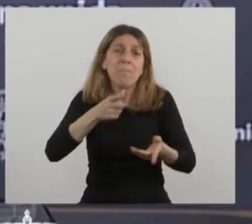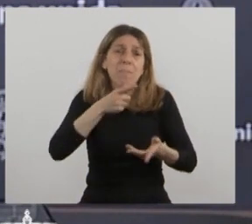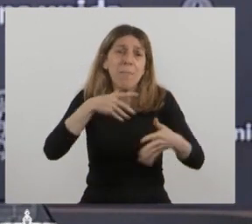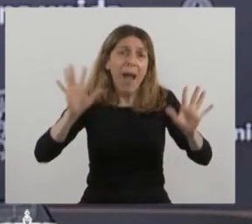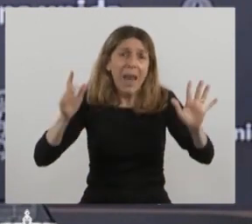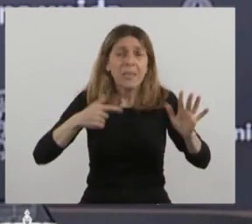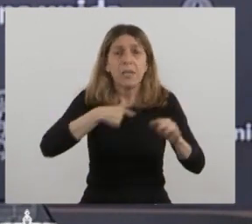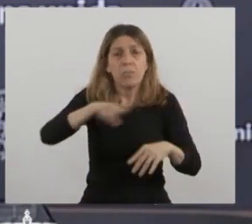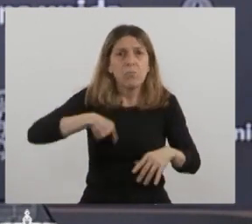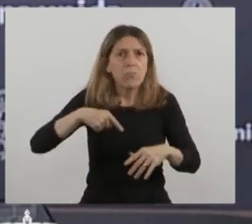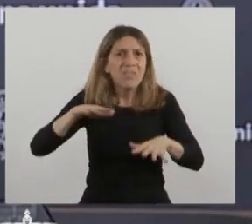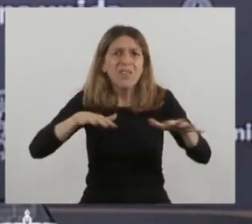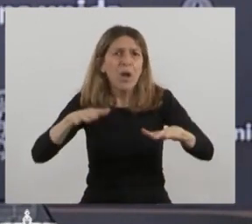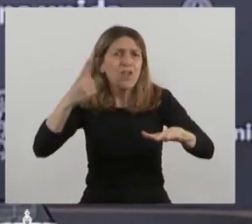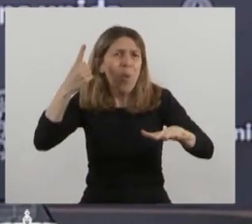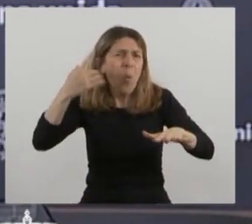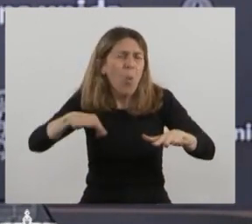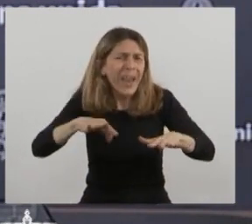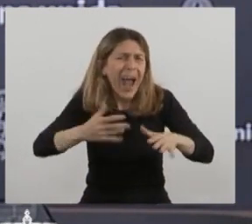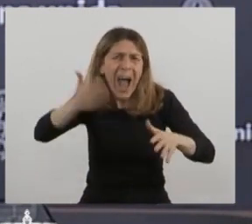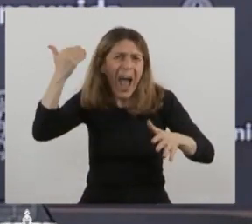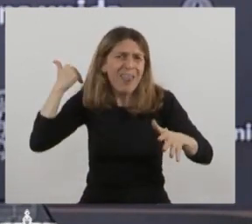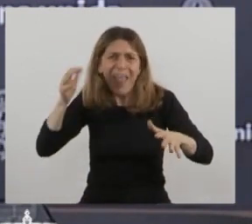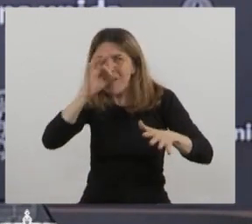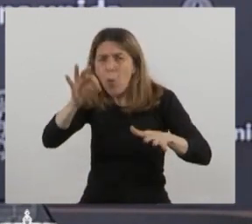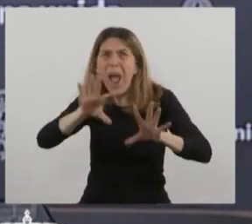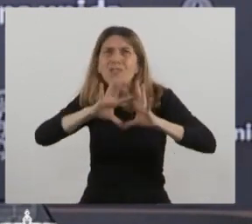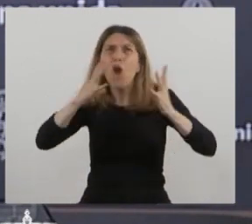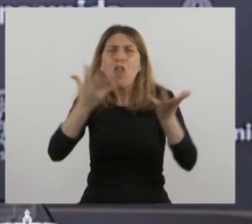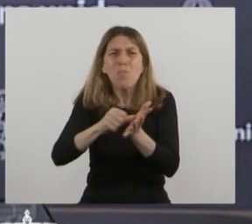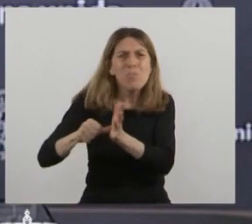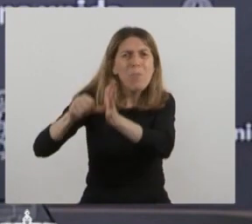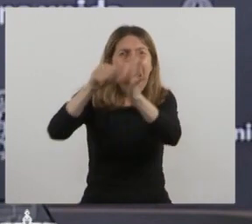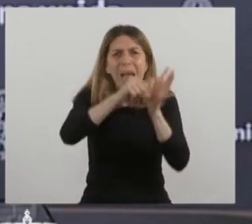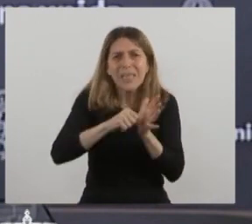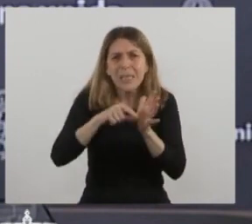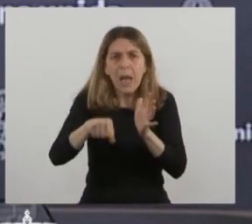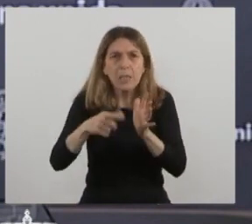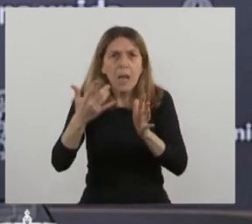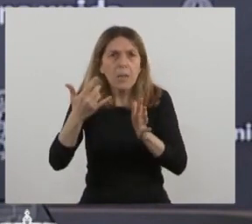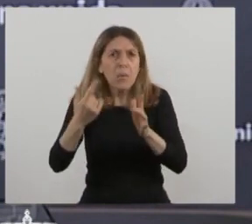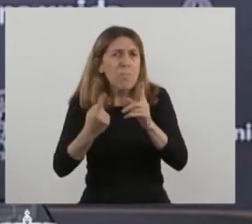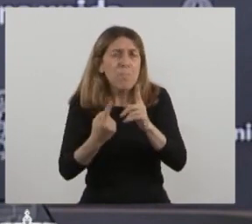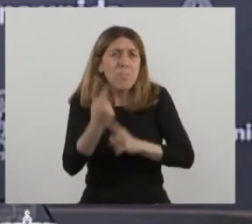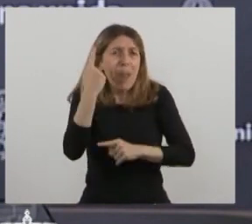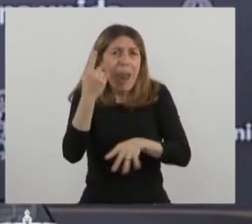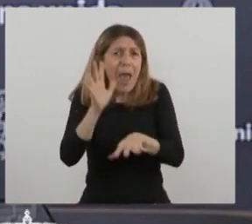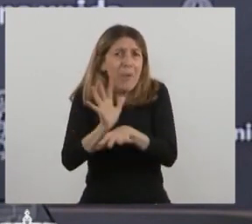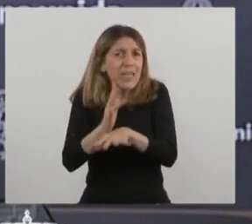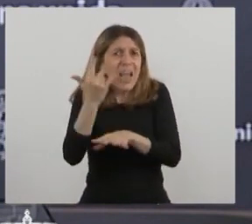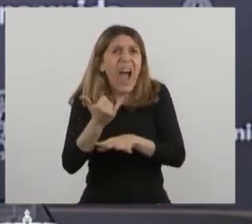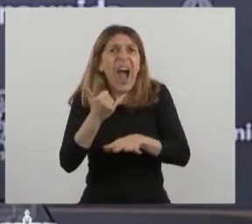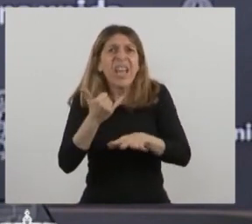un momento único del mundo donde se combina una crisis